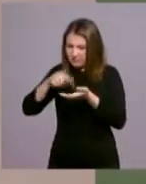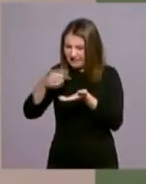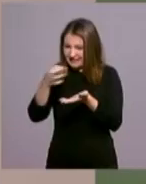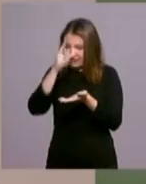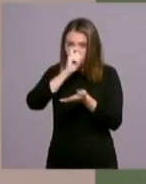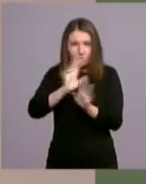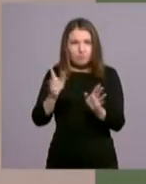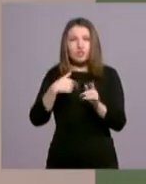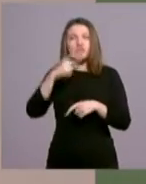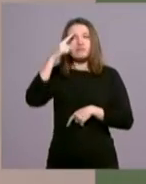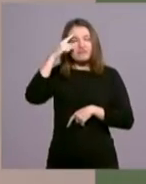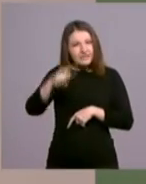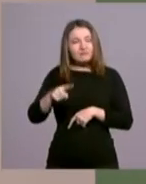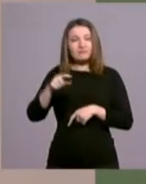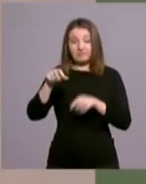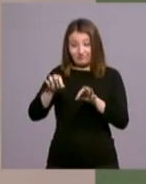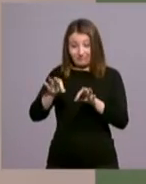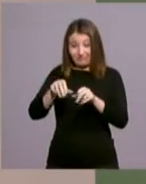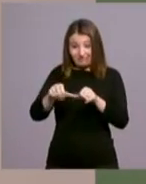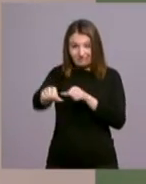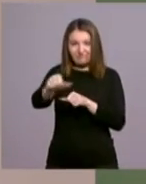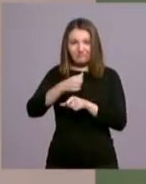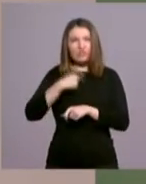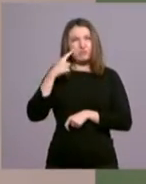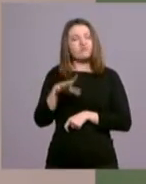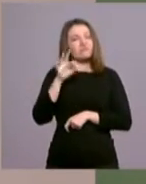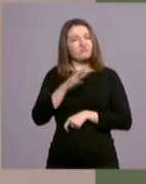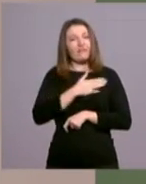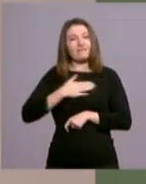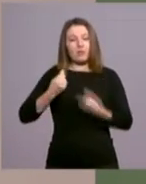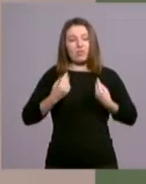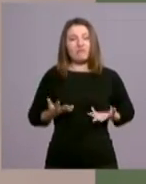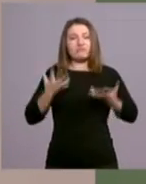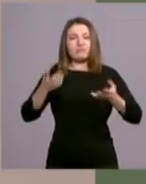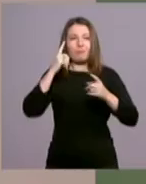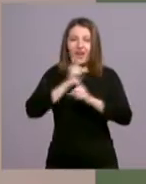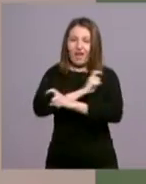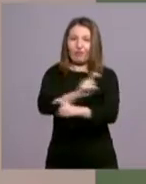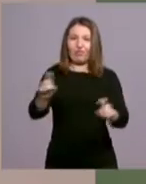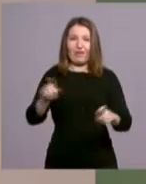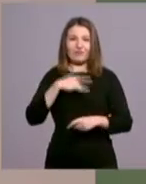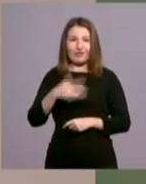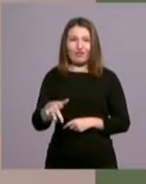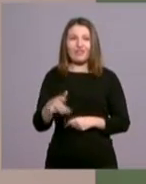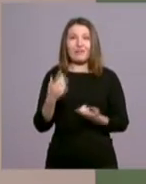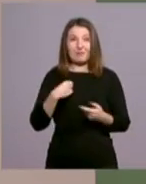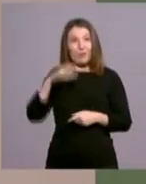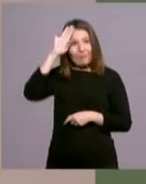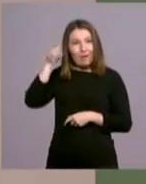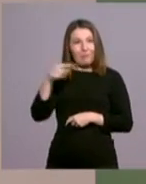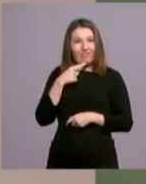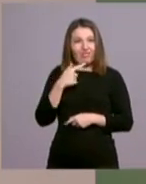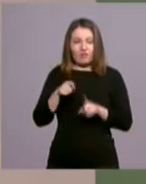ese momento tomé la decisión de entregar mi vida para anunciar esa misericordia que yo había recibido. Cómo el Papa se implica mucho